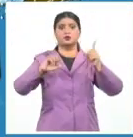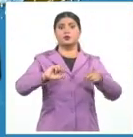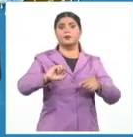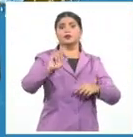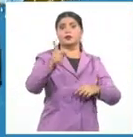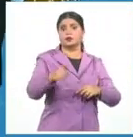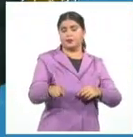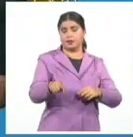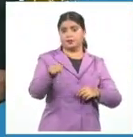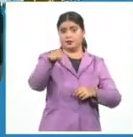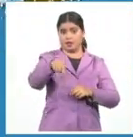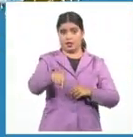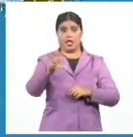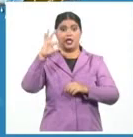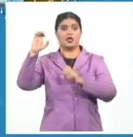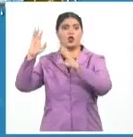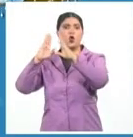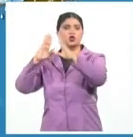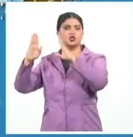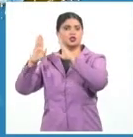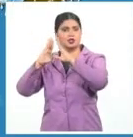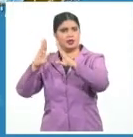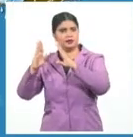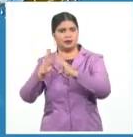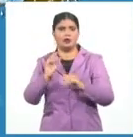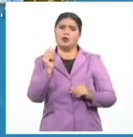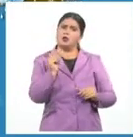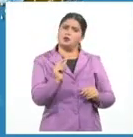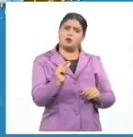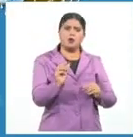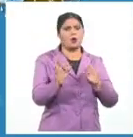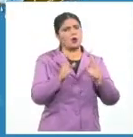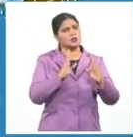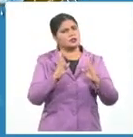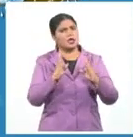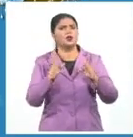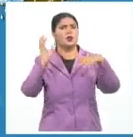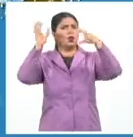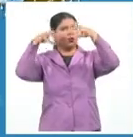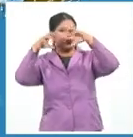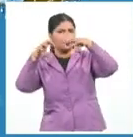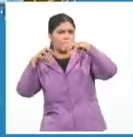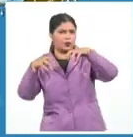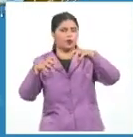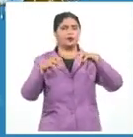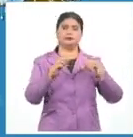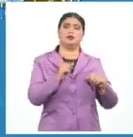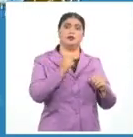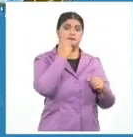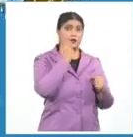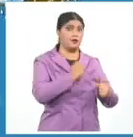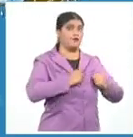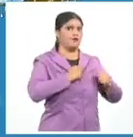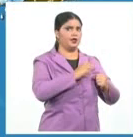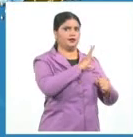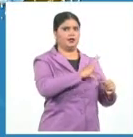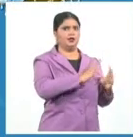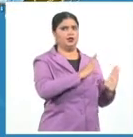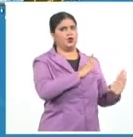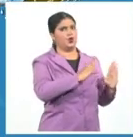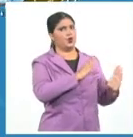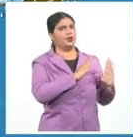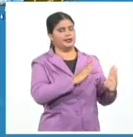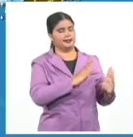eléctricas en la región occidental, en menos medida en la central pero se mantendrán también más frecuentes hacia el oriente del país